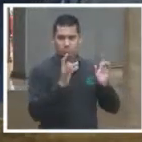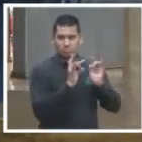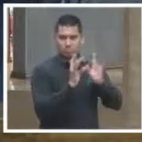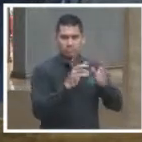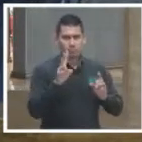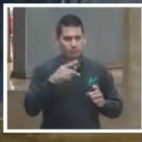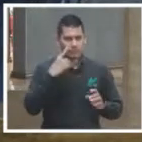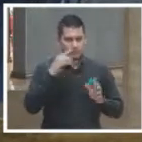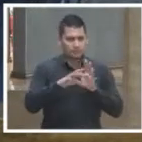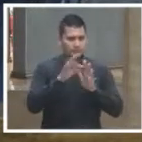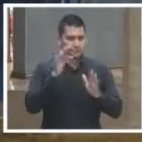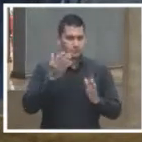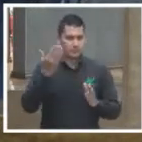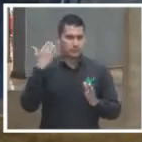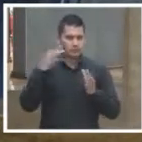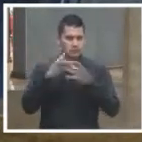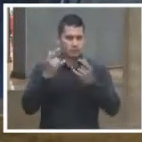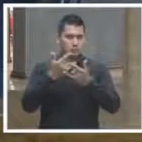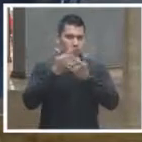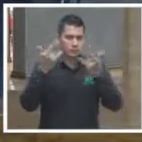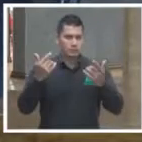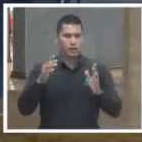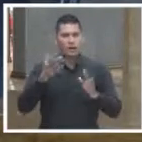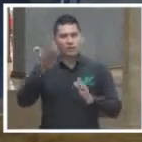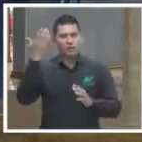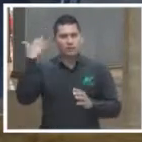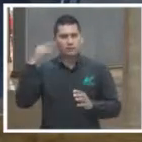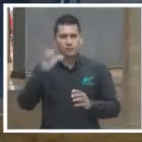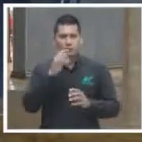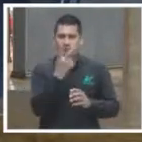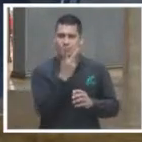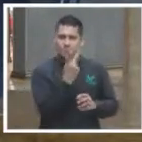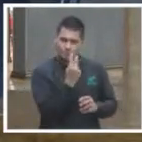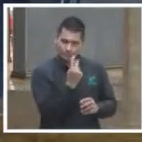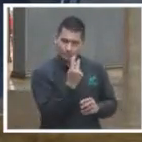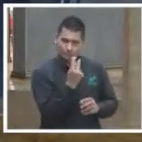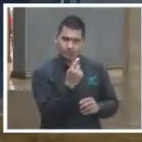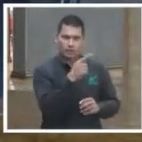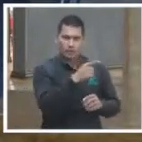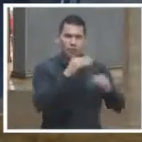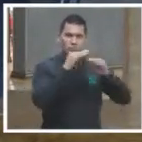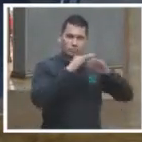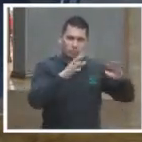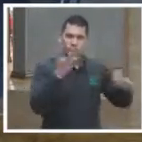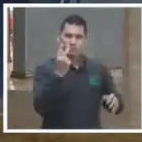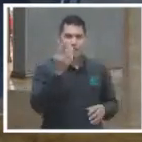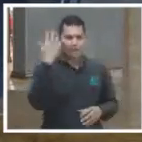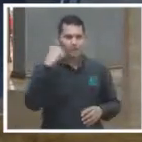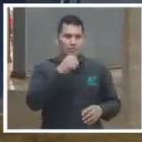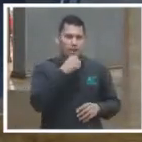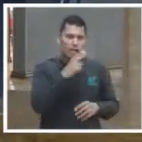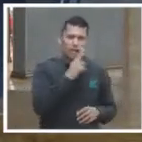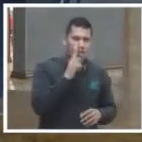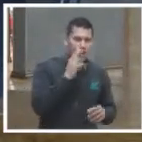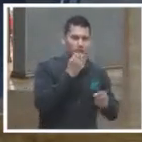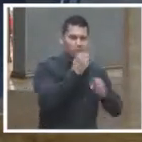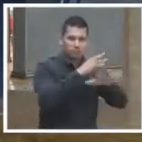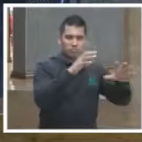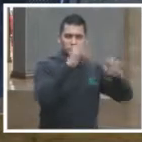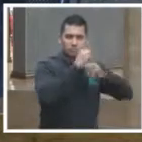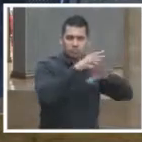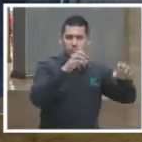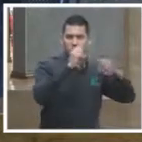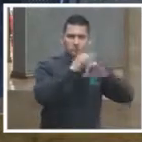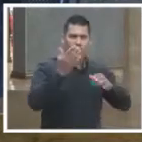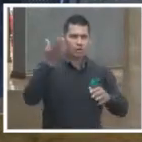sucedió cuando todavía estaba más consolidada la televisión como el medio, y lo aclaró, aunque es de 2005, ya